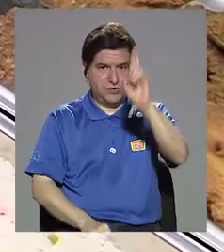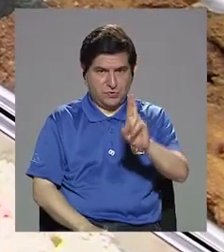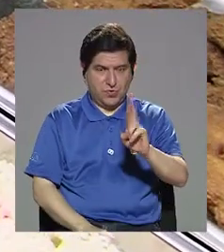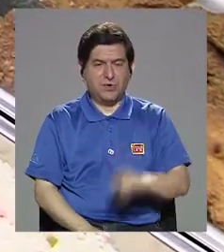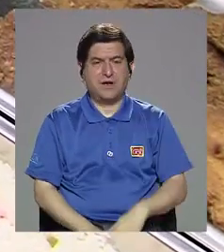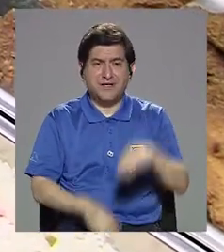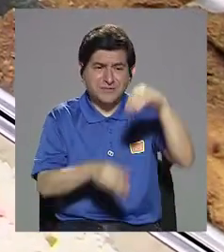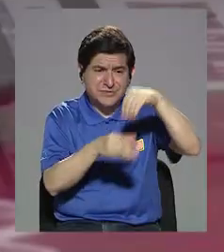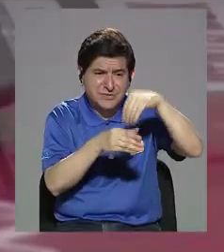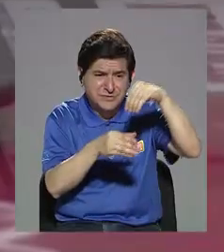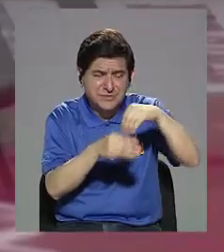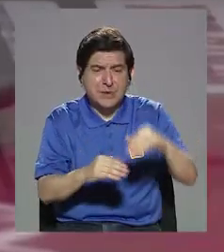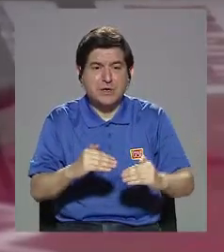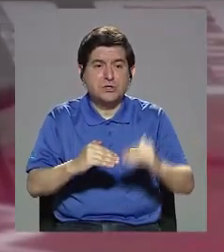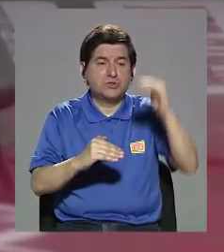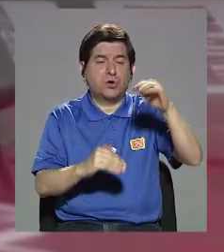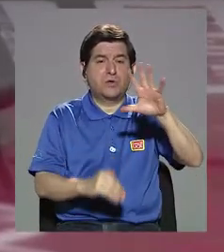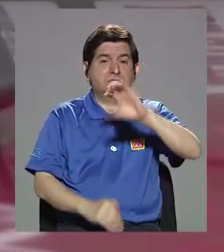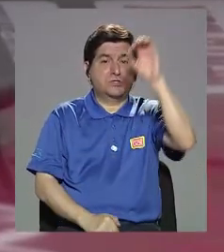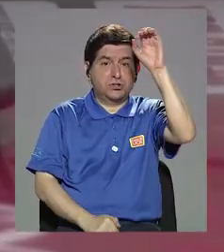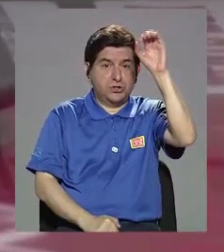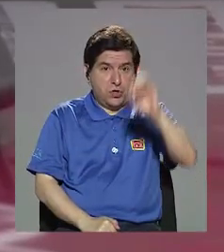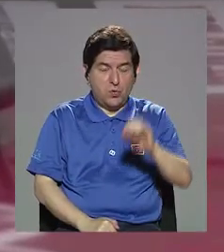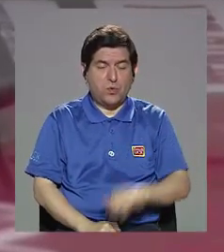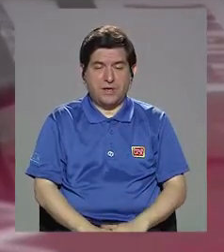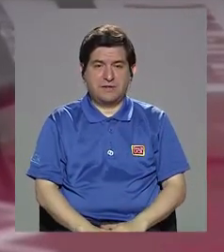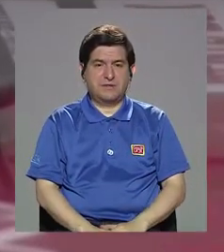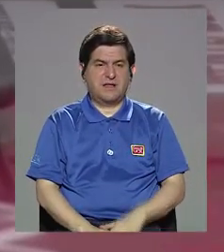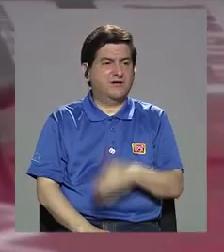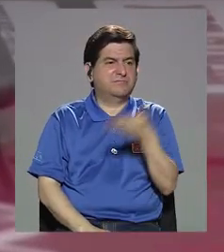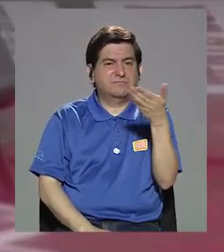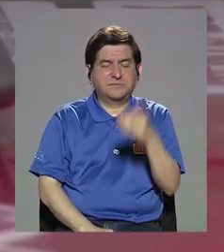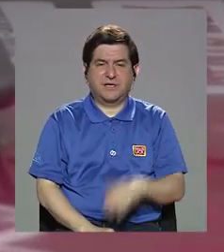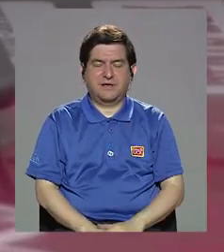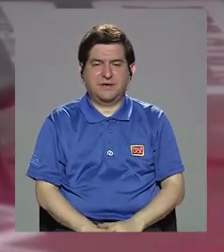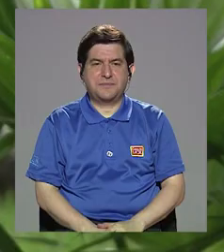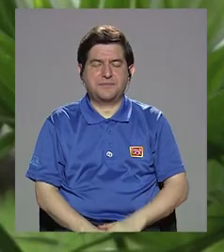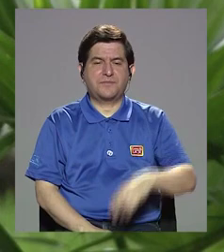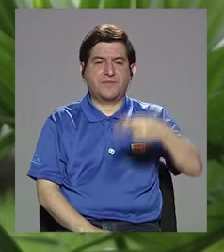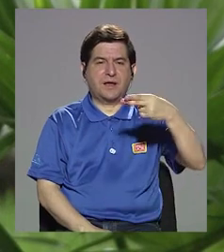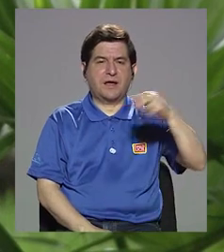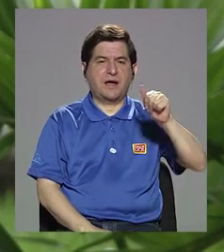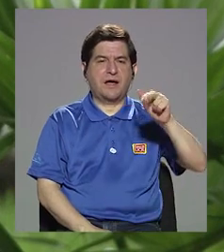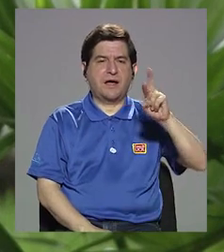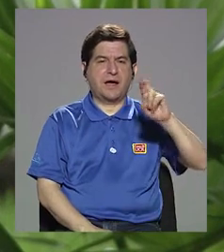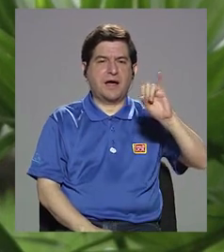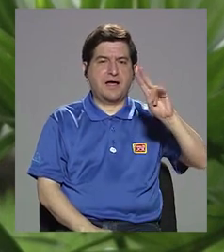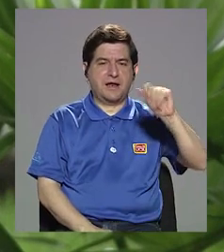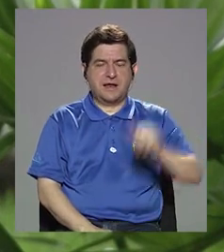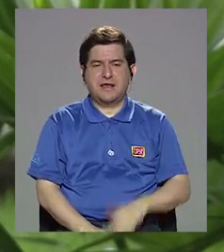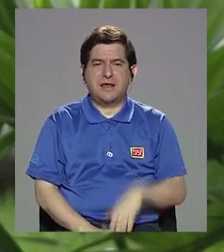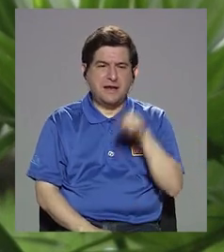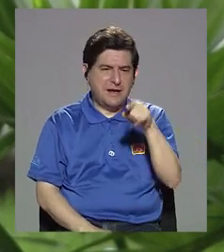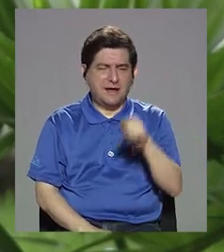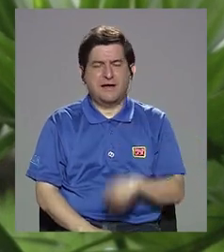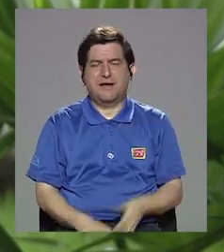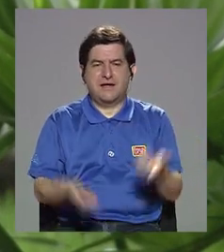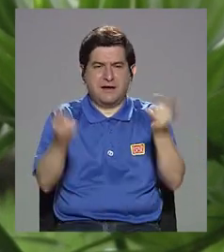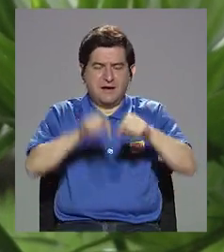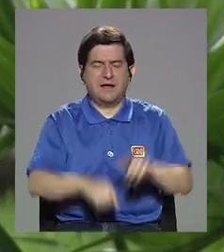está compuesta más del 50% de harinas refinadas